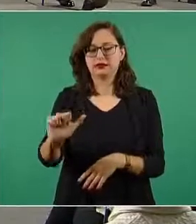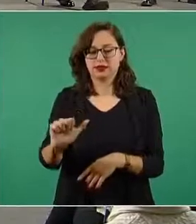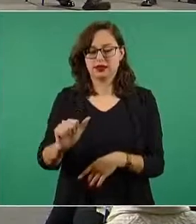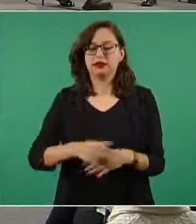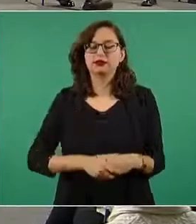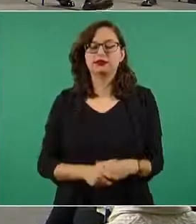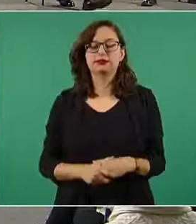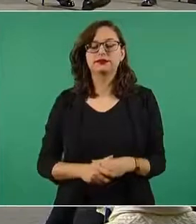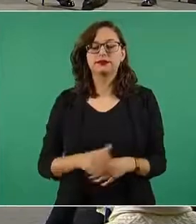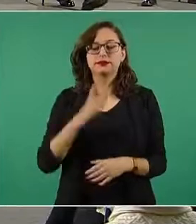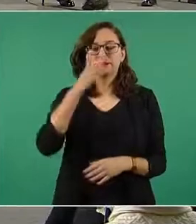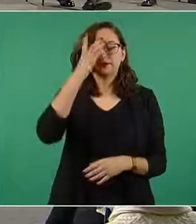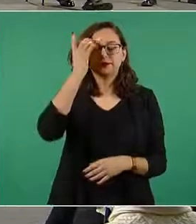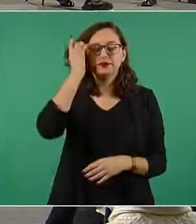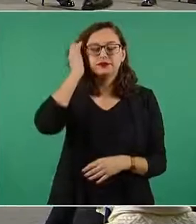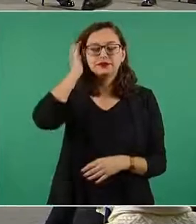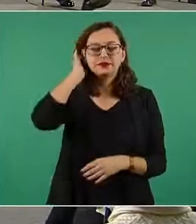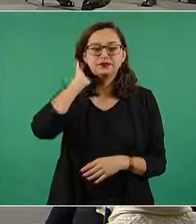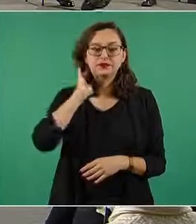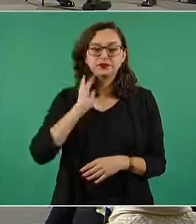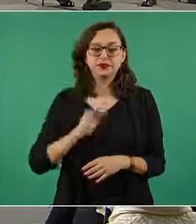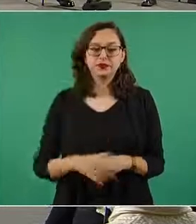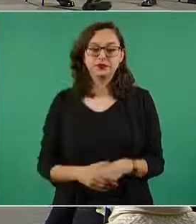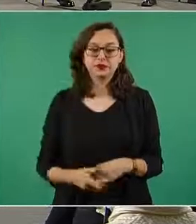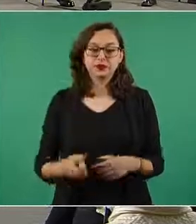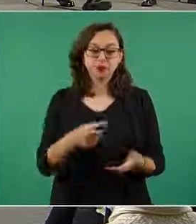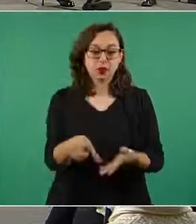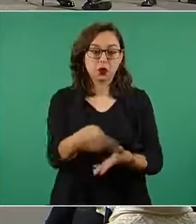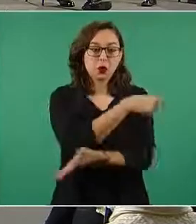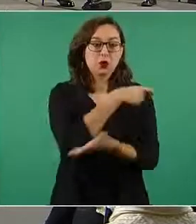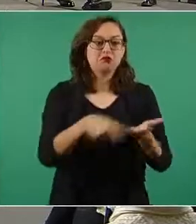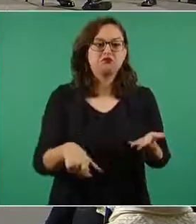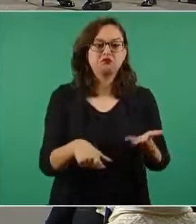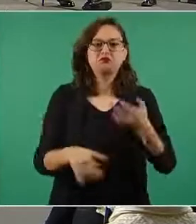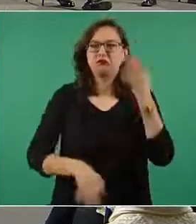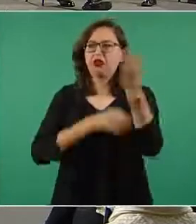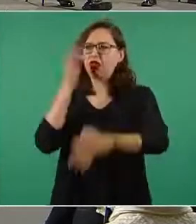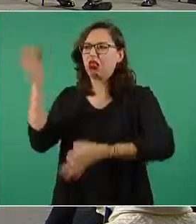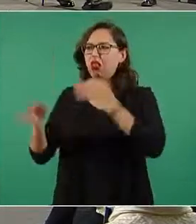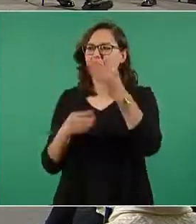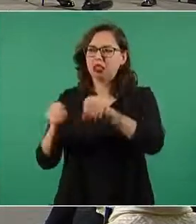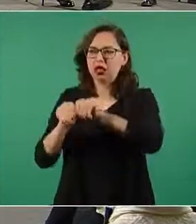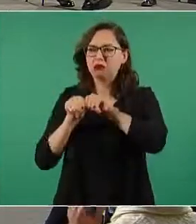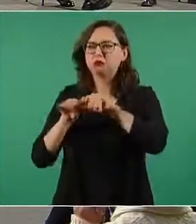sin difundirlo mucho porque si no